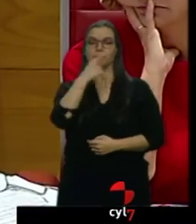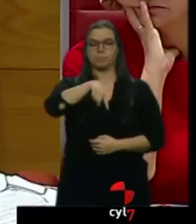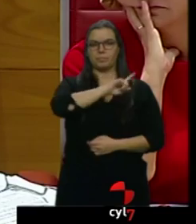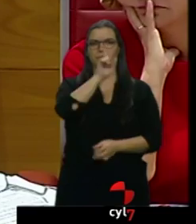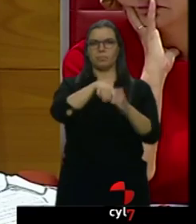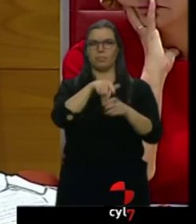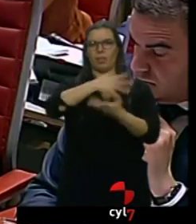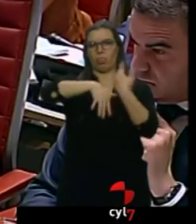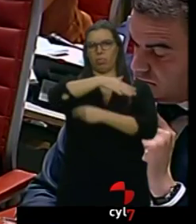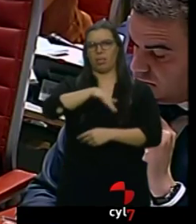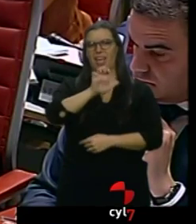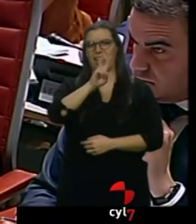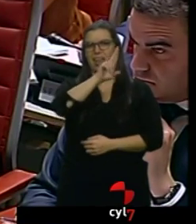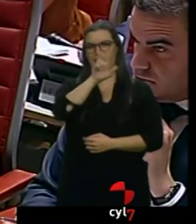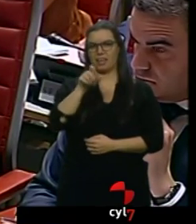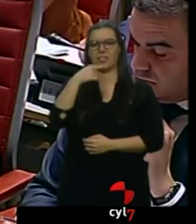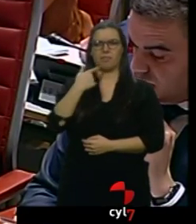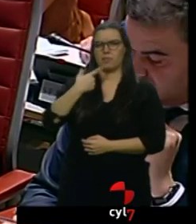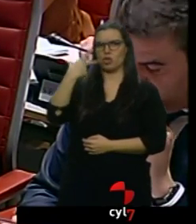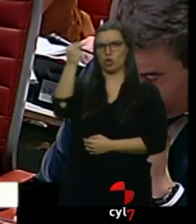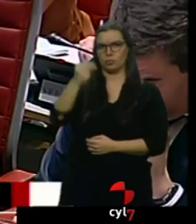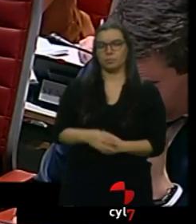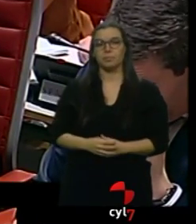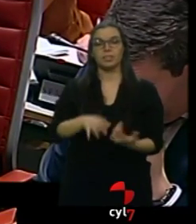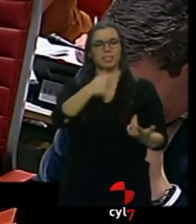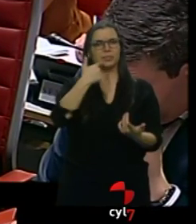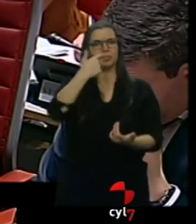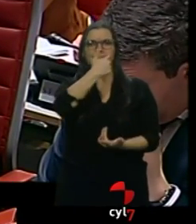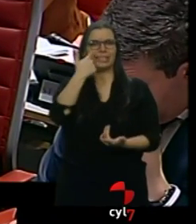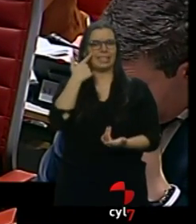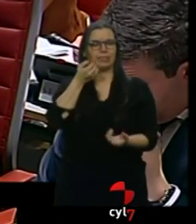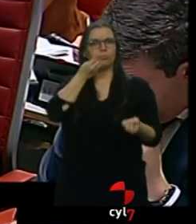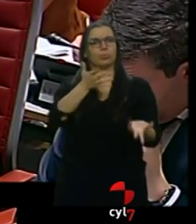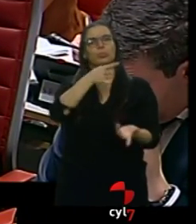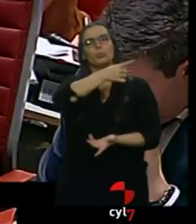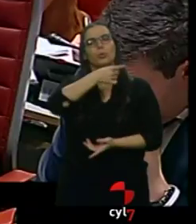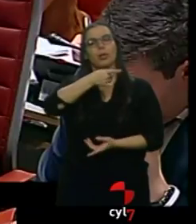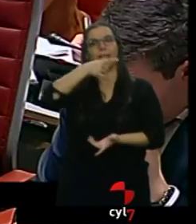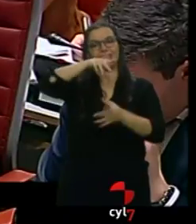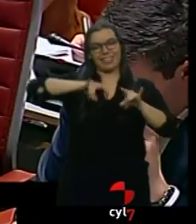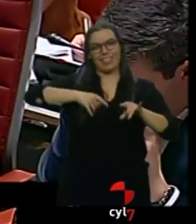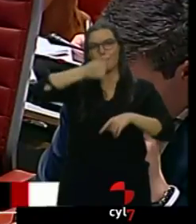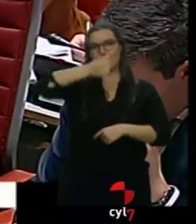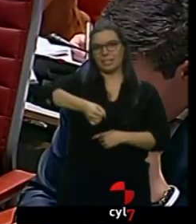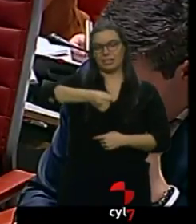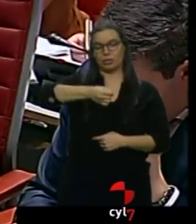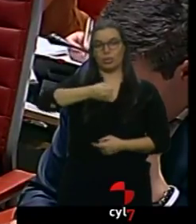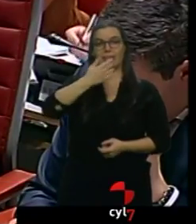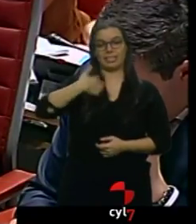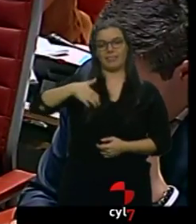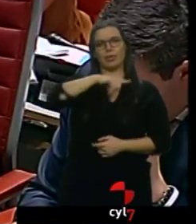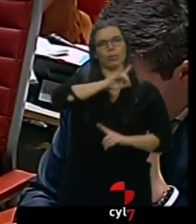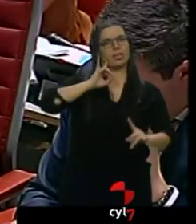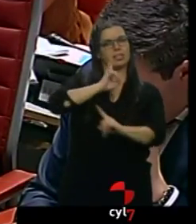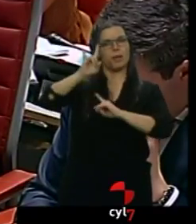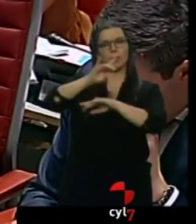Figura un testimonio que señala que usted, desde el PSOE de Sevilla, en esas fechas, hizo una llamada a la Consejería de Empleo cuando el escándalo